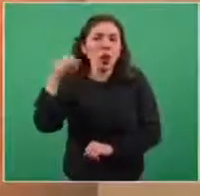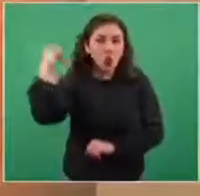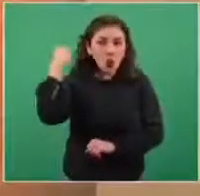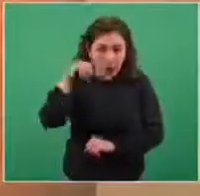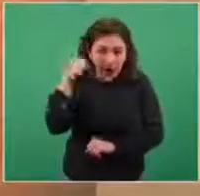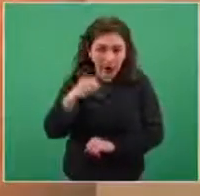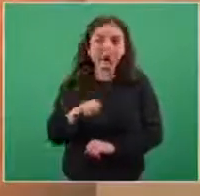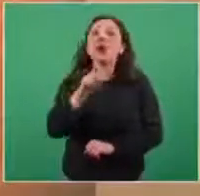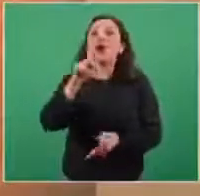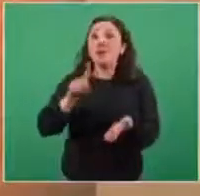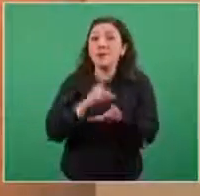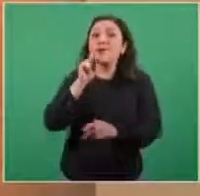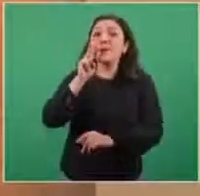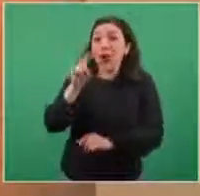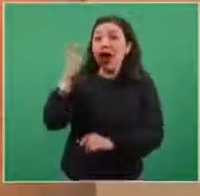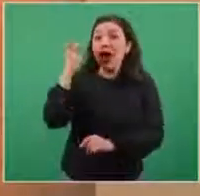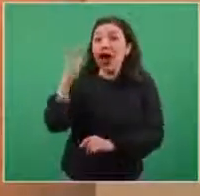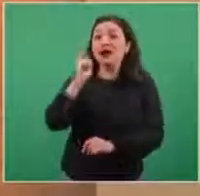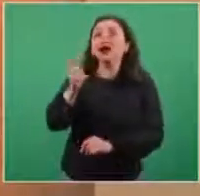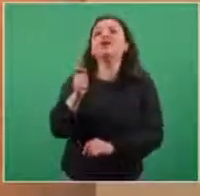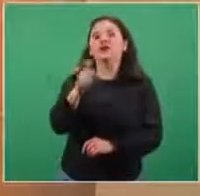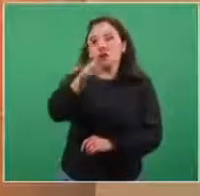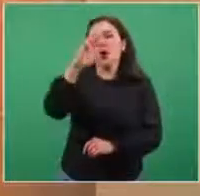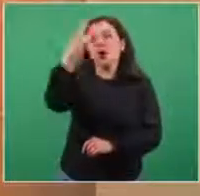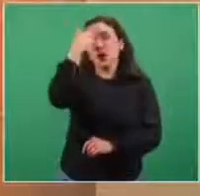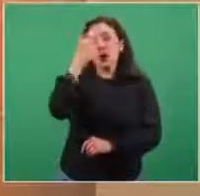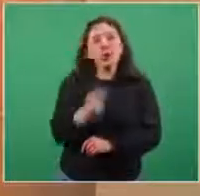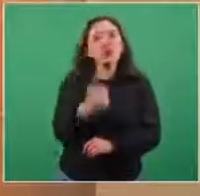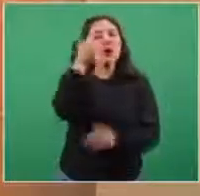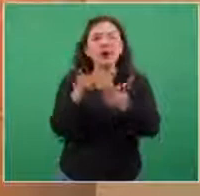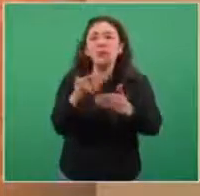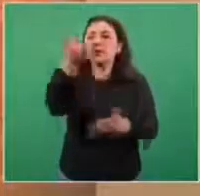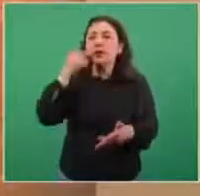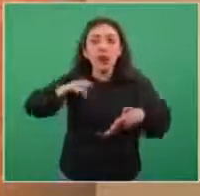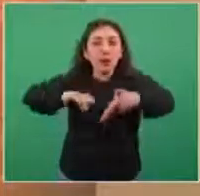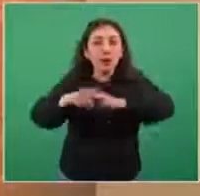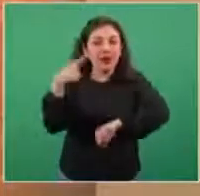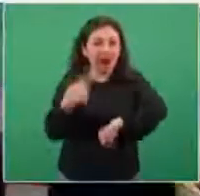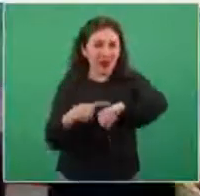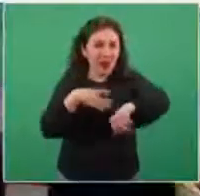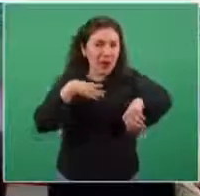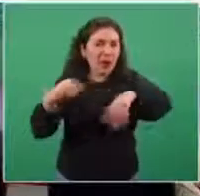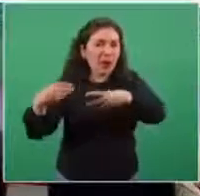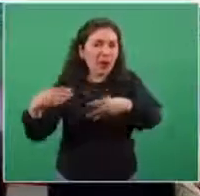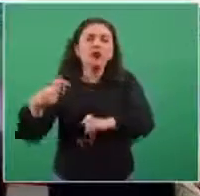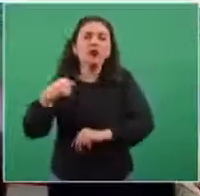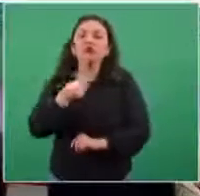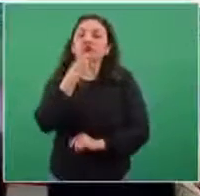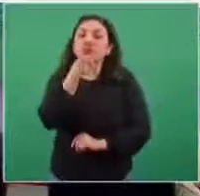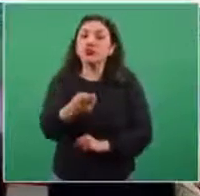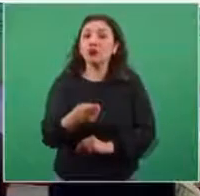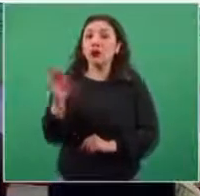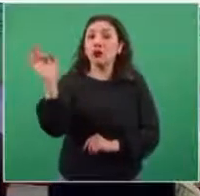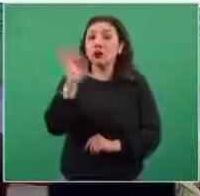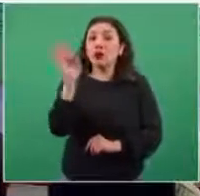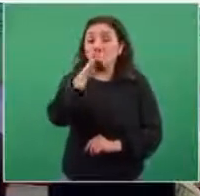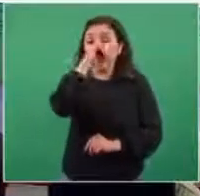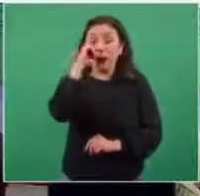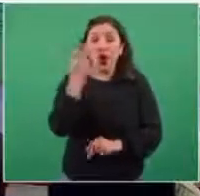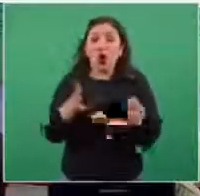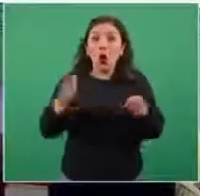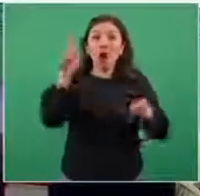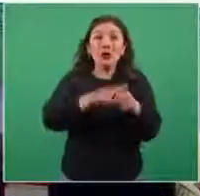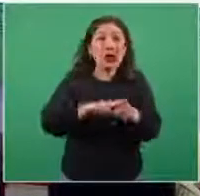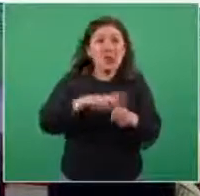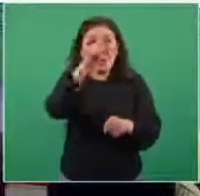Nuevamente, esto representa y recuerden que desde el principio de la epidemia hemos comentado que el tener una saturación por arriba